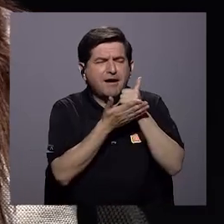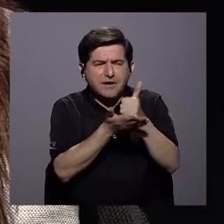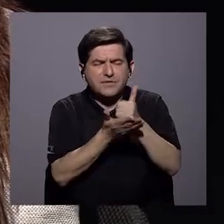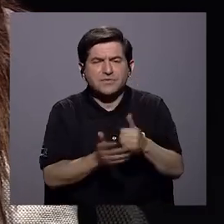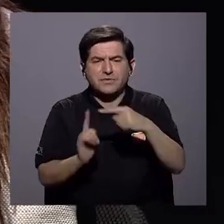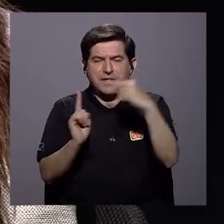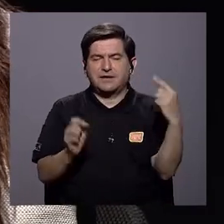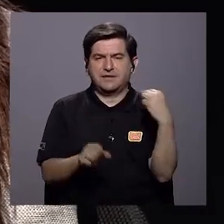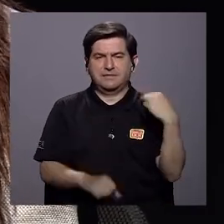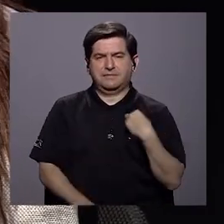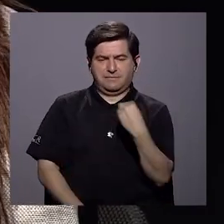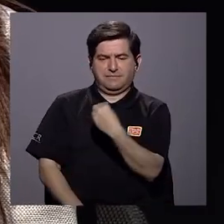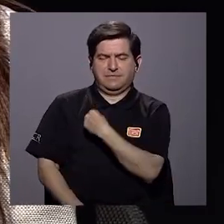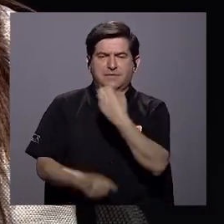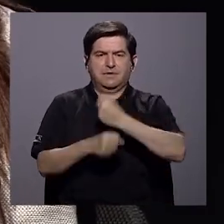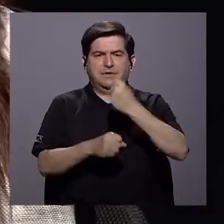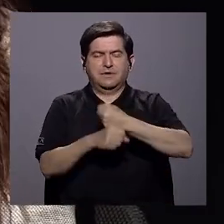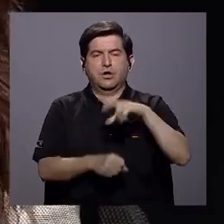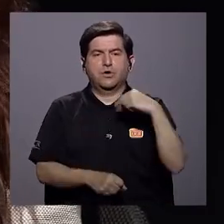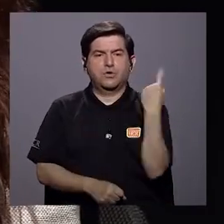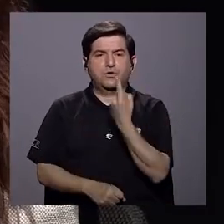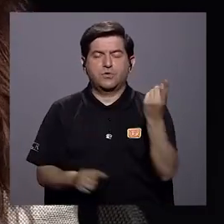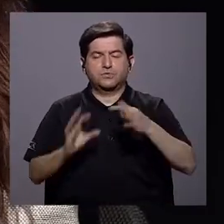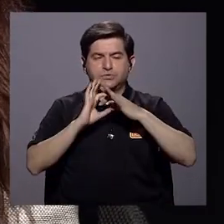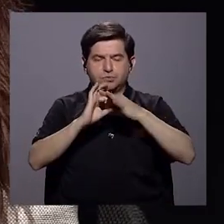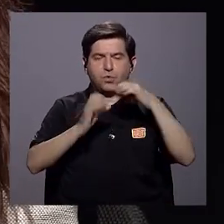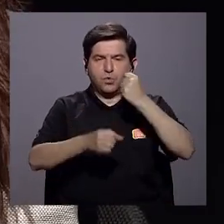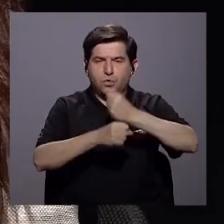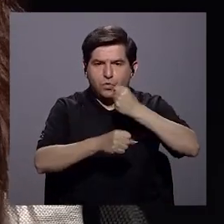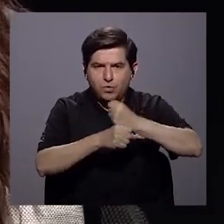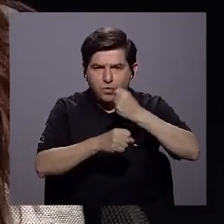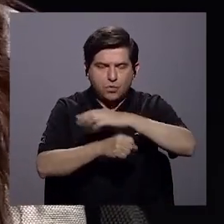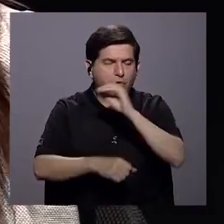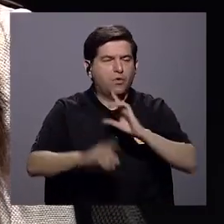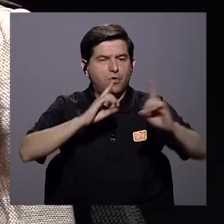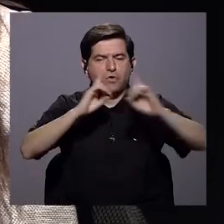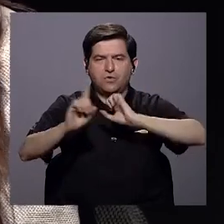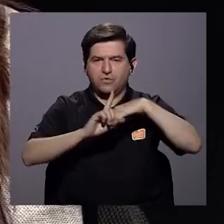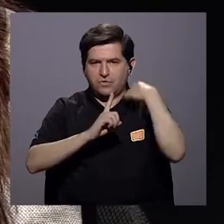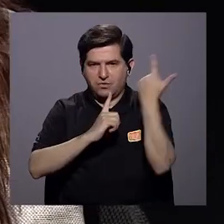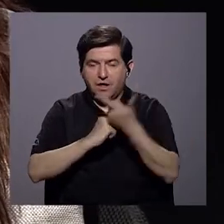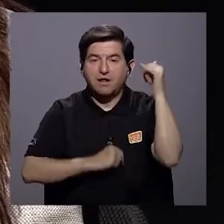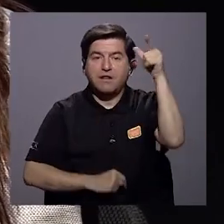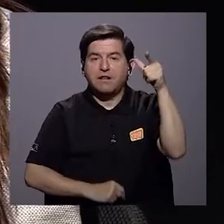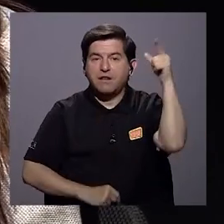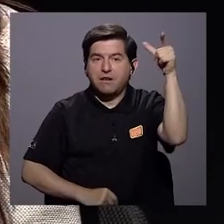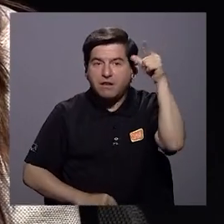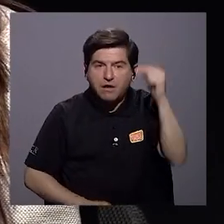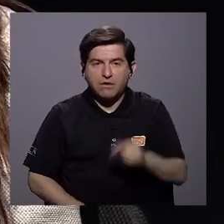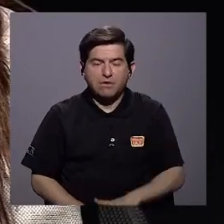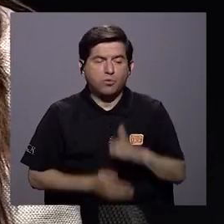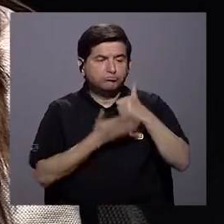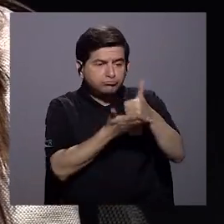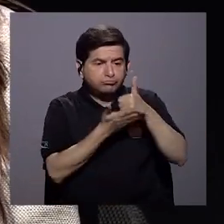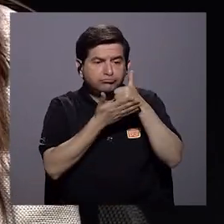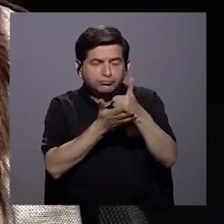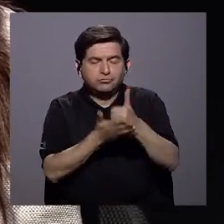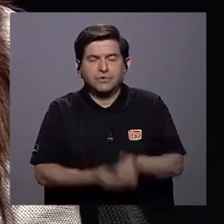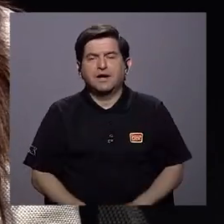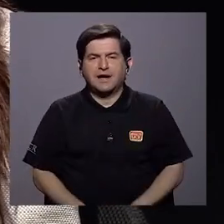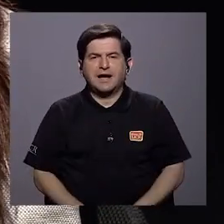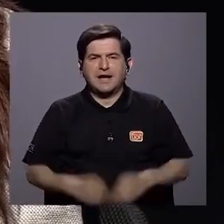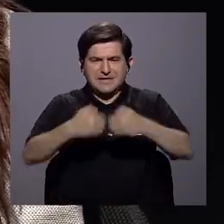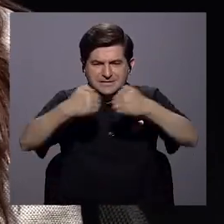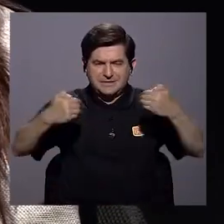desde el Ministerio de Trabajo, no solo a mejorar las relaciones laborales y el diálogo social, sino por supuesto a contribuir a cerrar